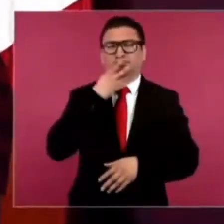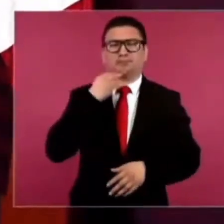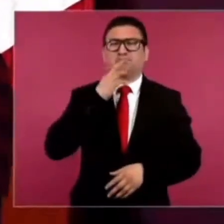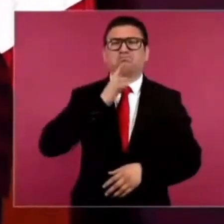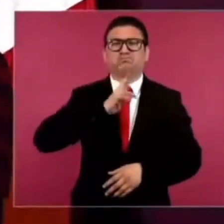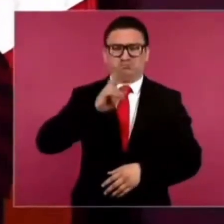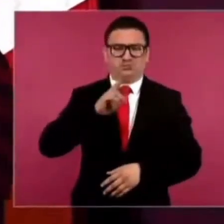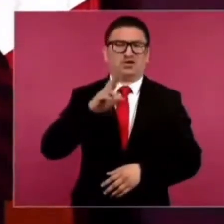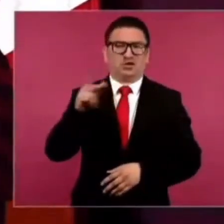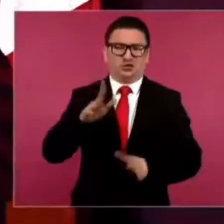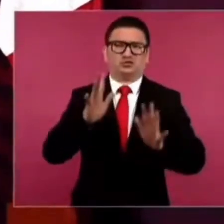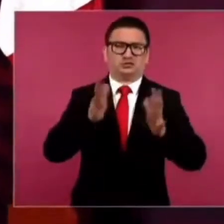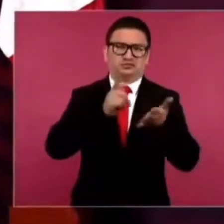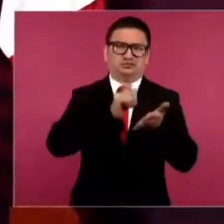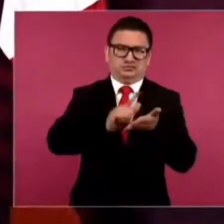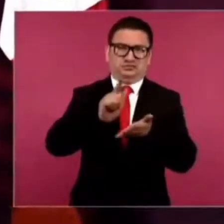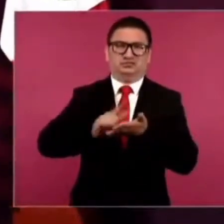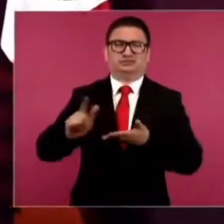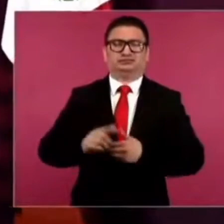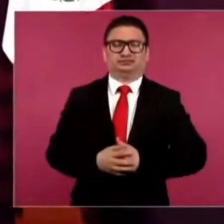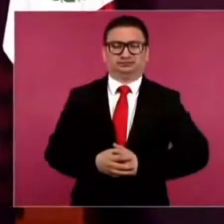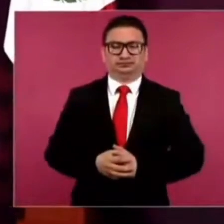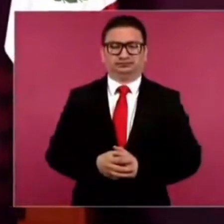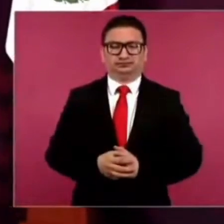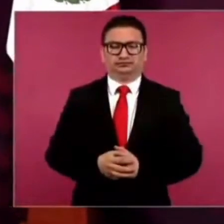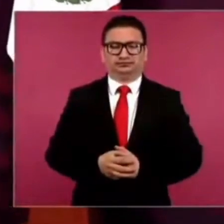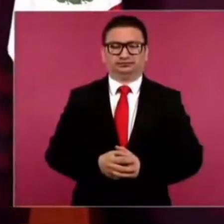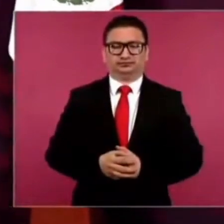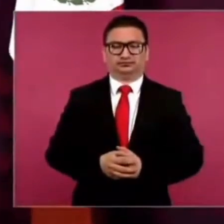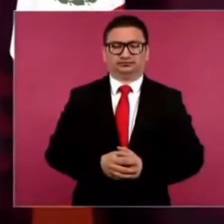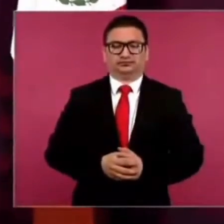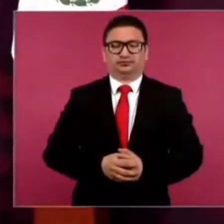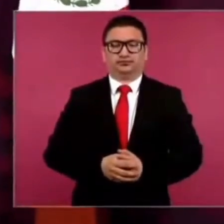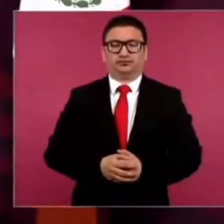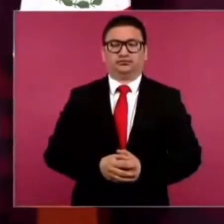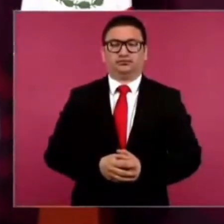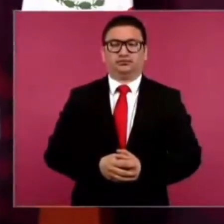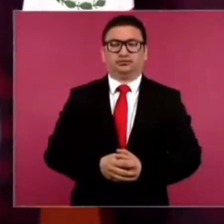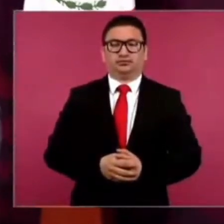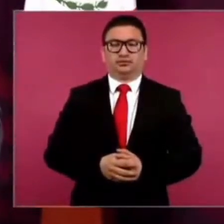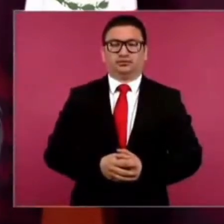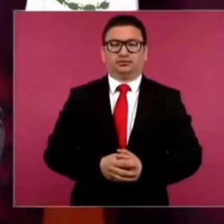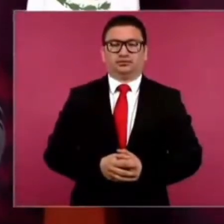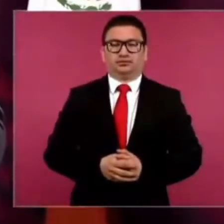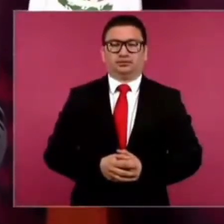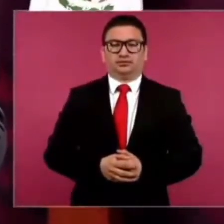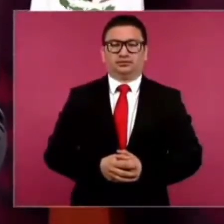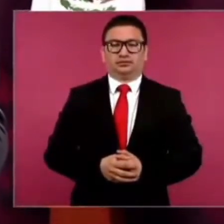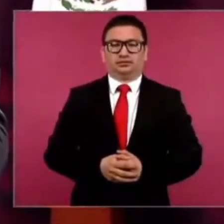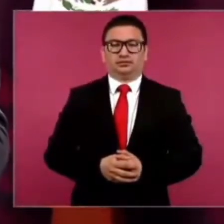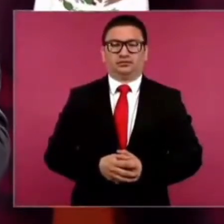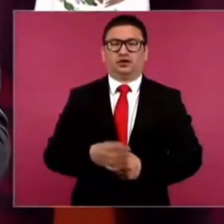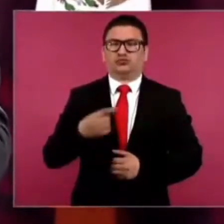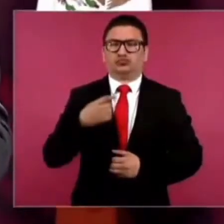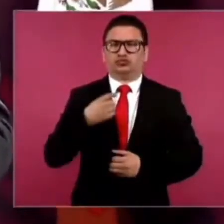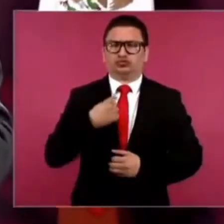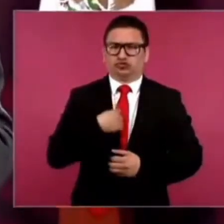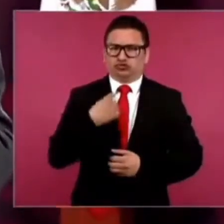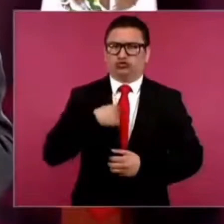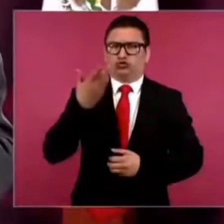mucho mejor, está limpio. Y tengo una